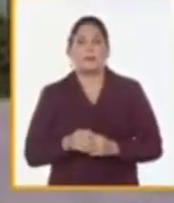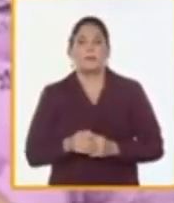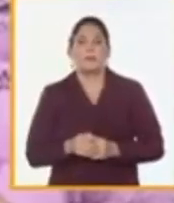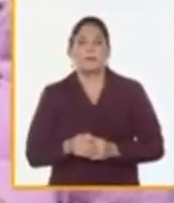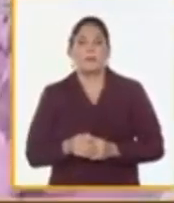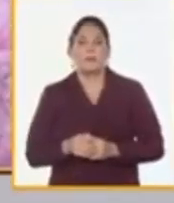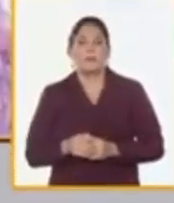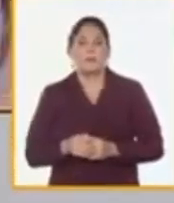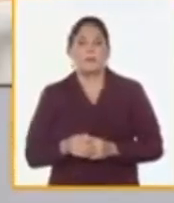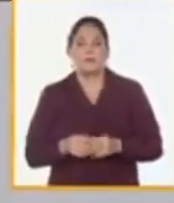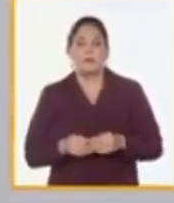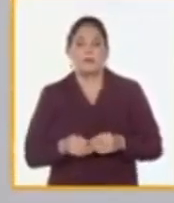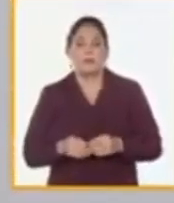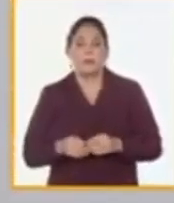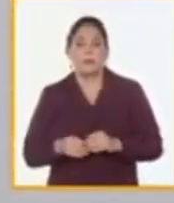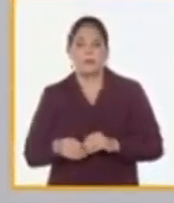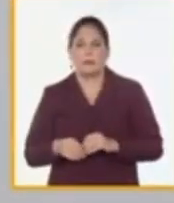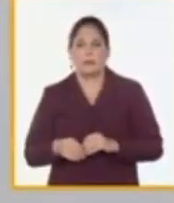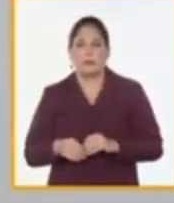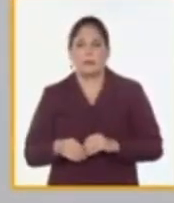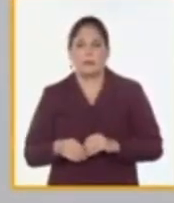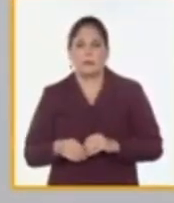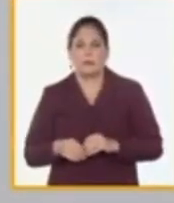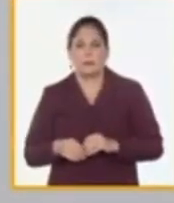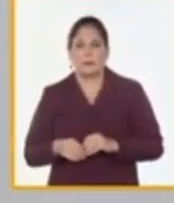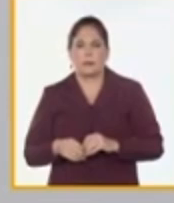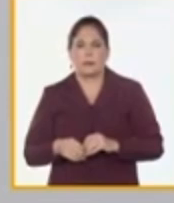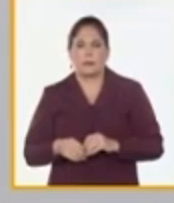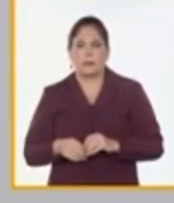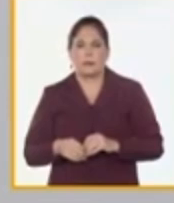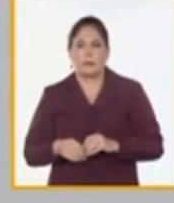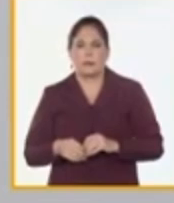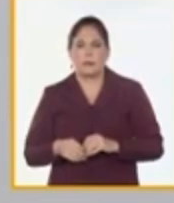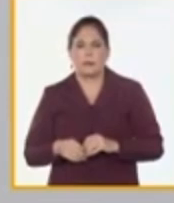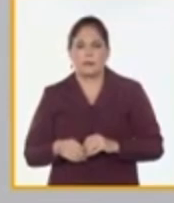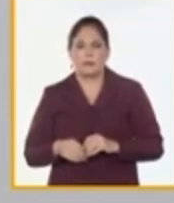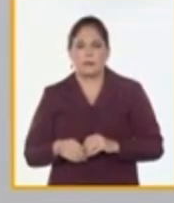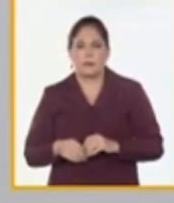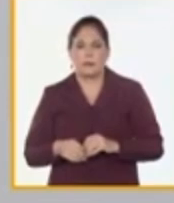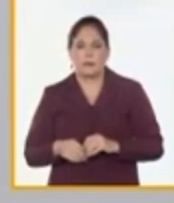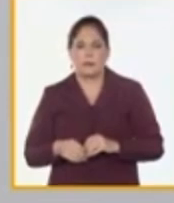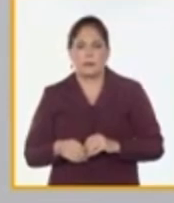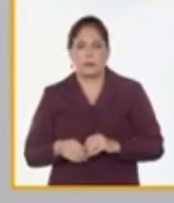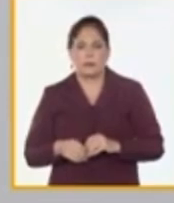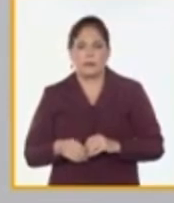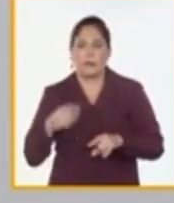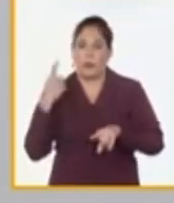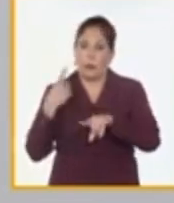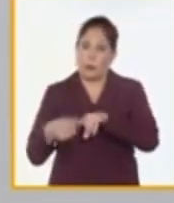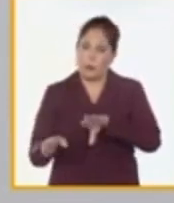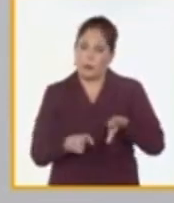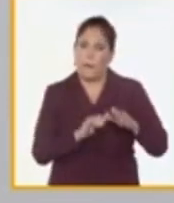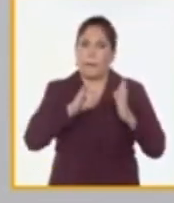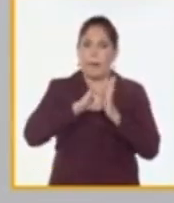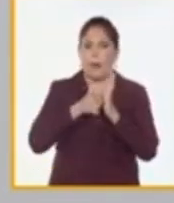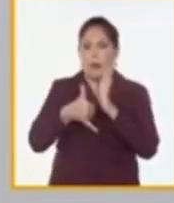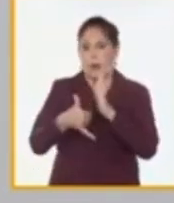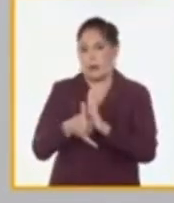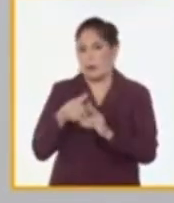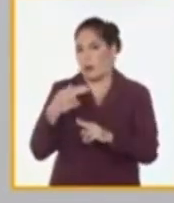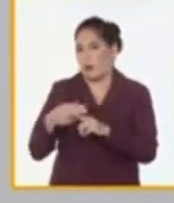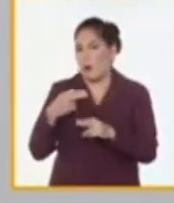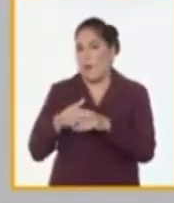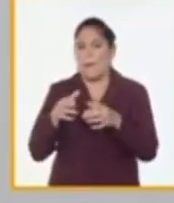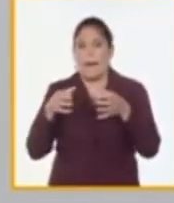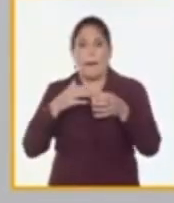formación de instructores de arte con un proyecto que se llama Mi